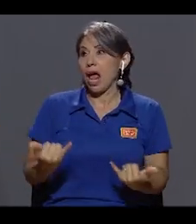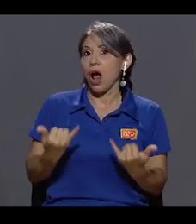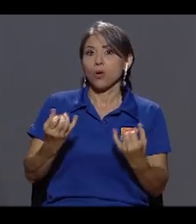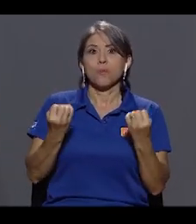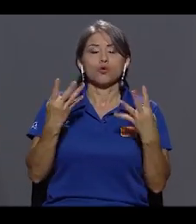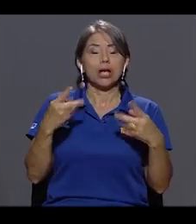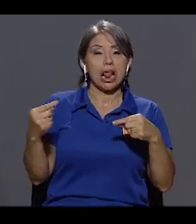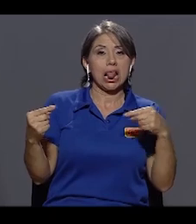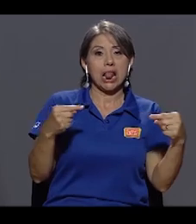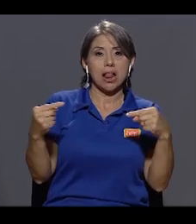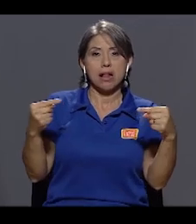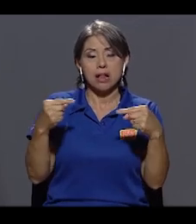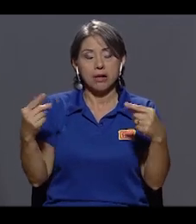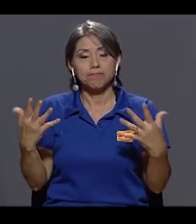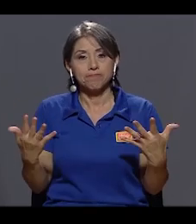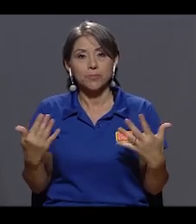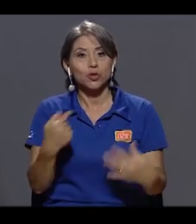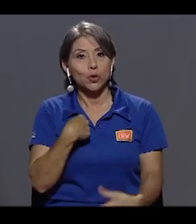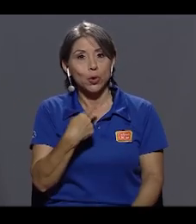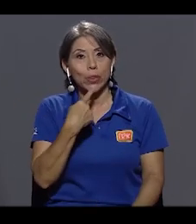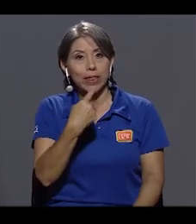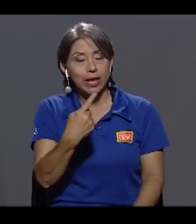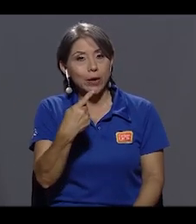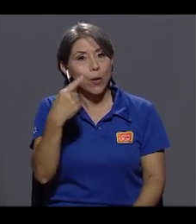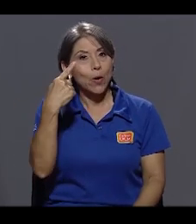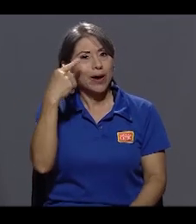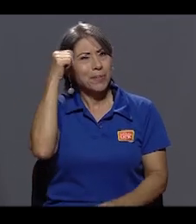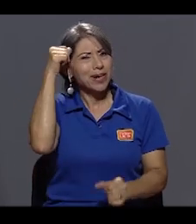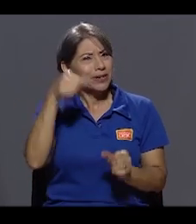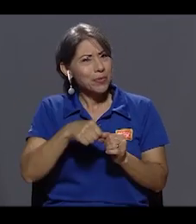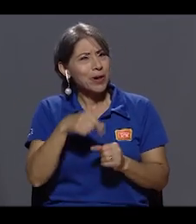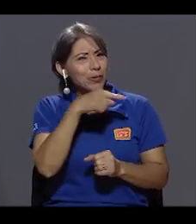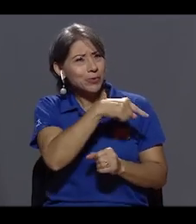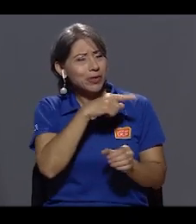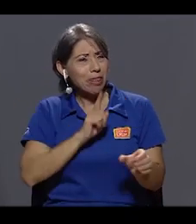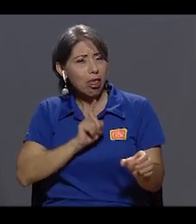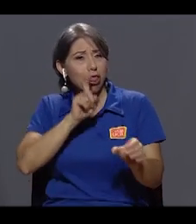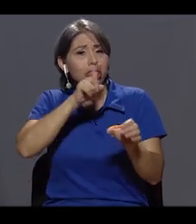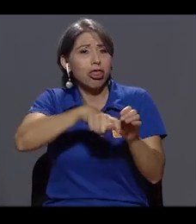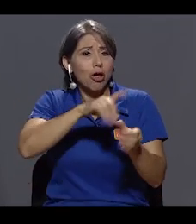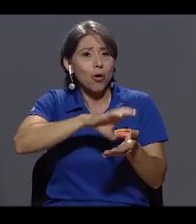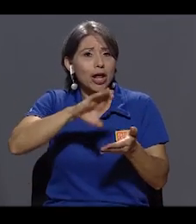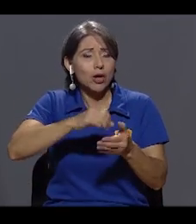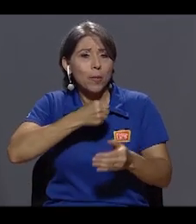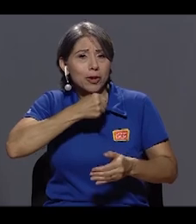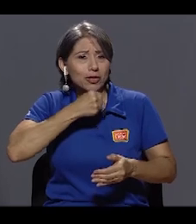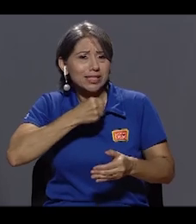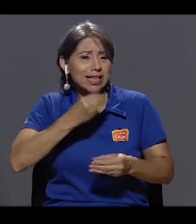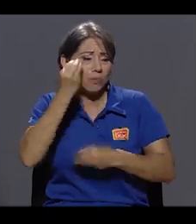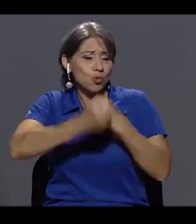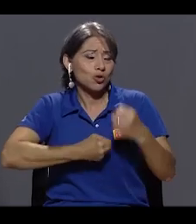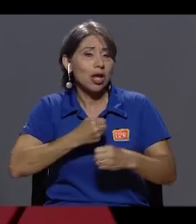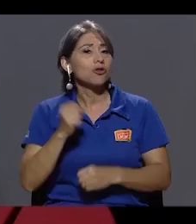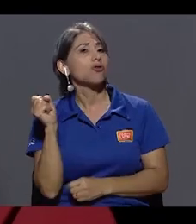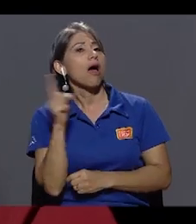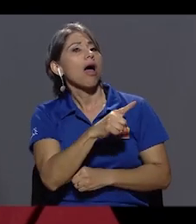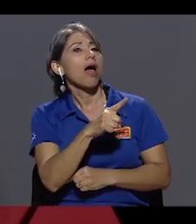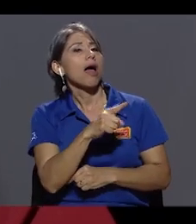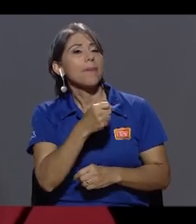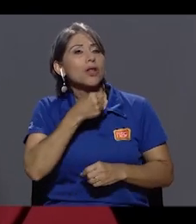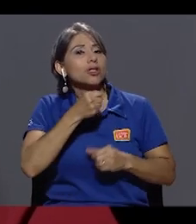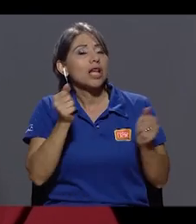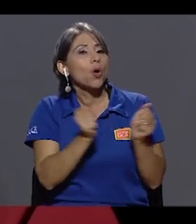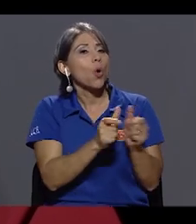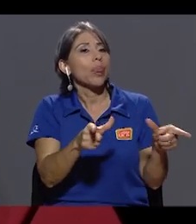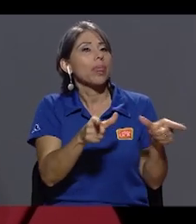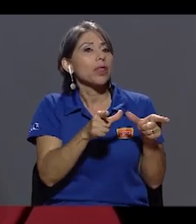controversia, y lo digo porque le recuerdo colegiado desde hace muchos años al Colegio de Periodistas. Sí. ¿Periodista con título o sin título? ¿Con título?